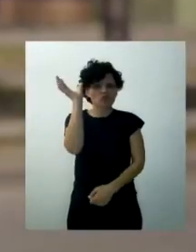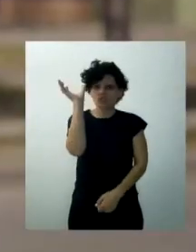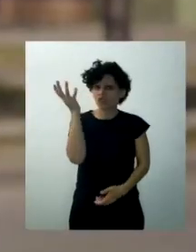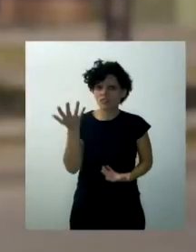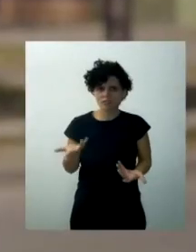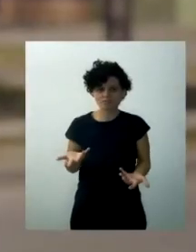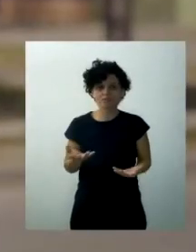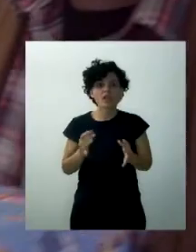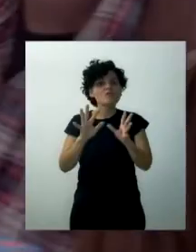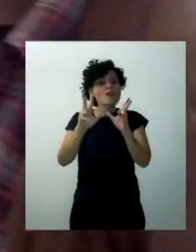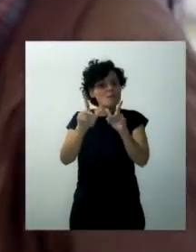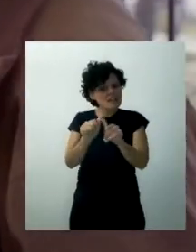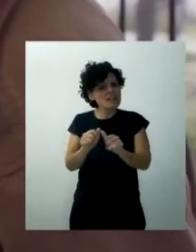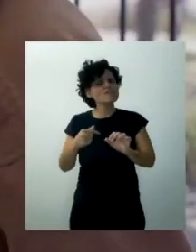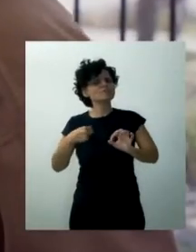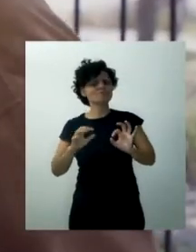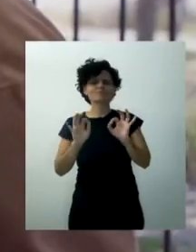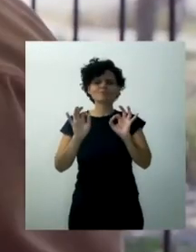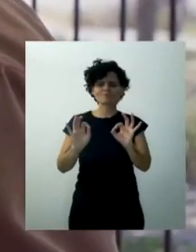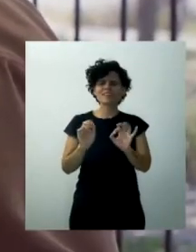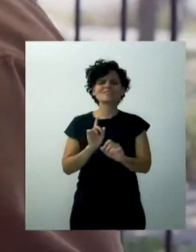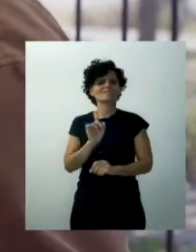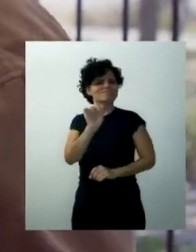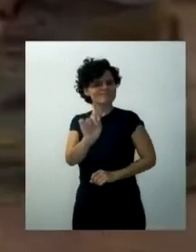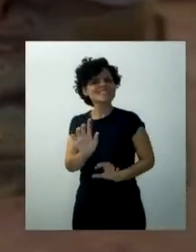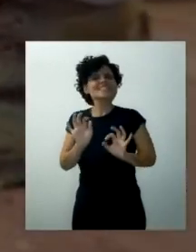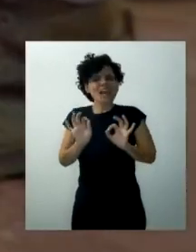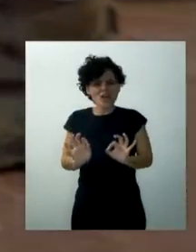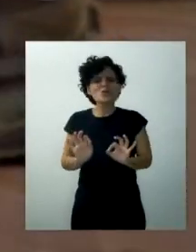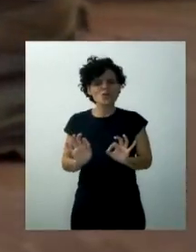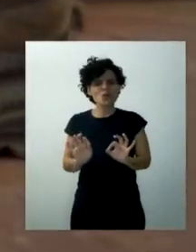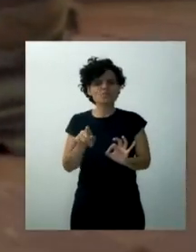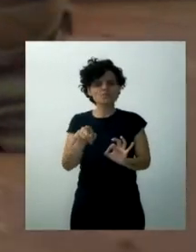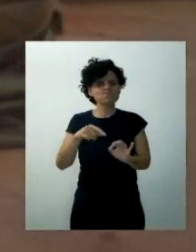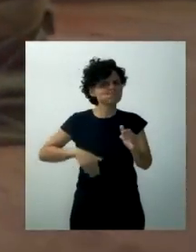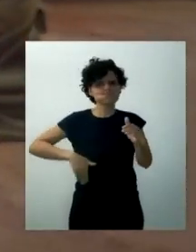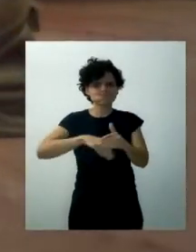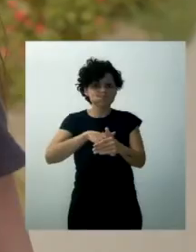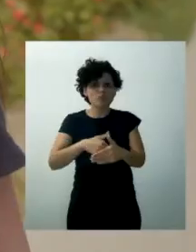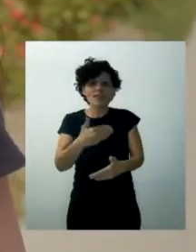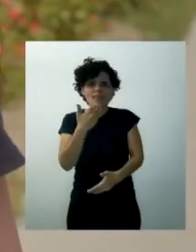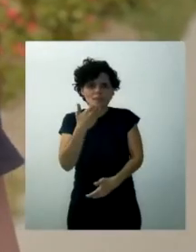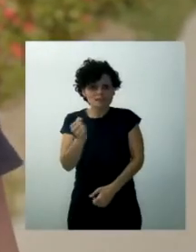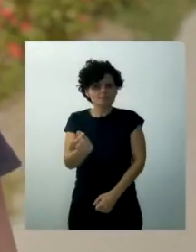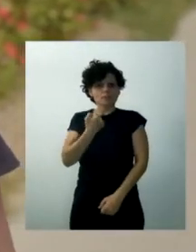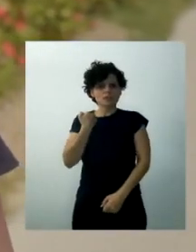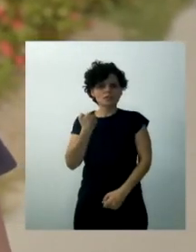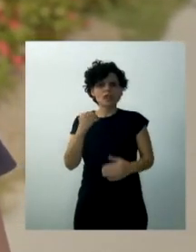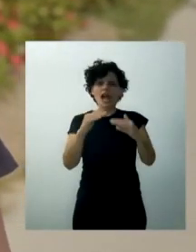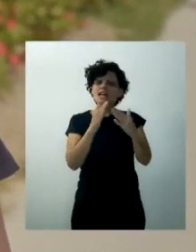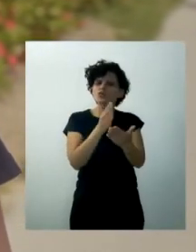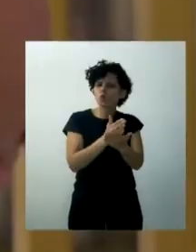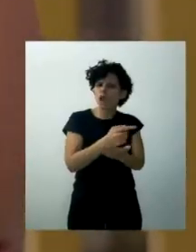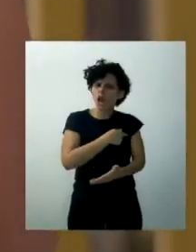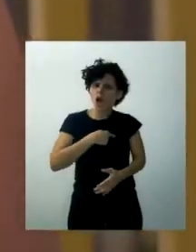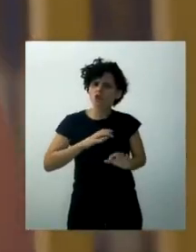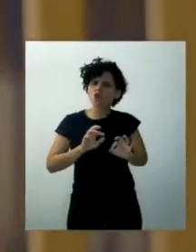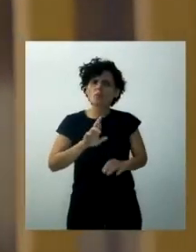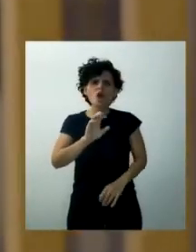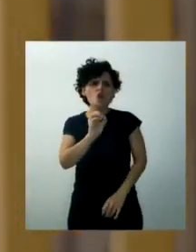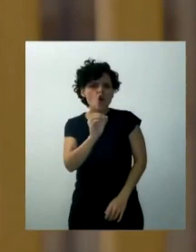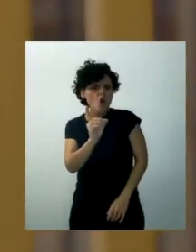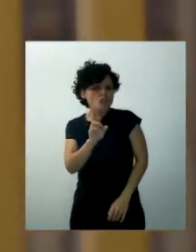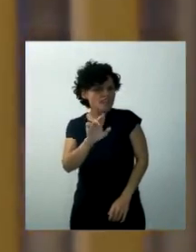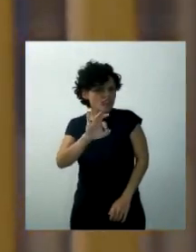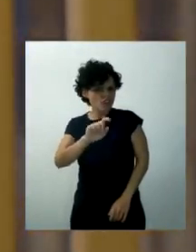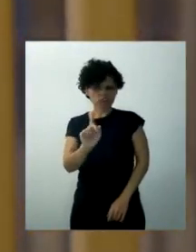A veces tu familia te echa del único lugar donde pensabas que podías estar seguro. En la escuela me llaman Rodrigo, pero